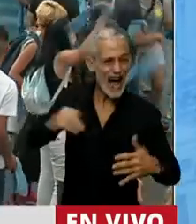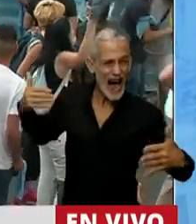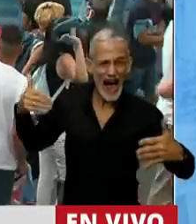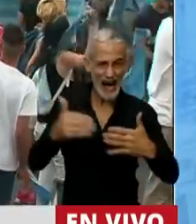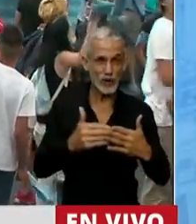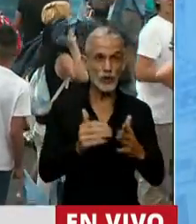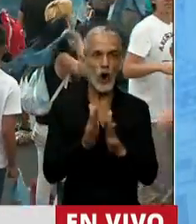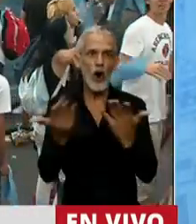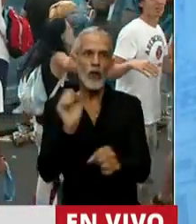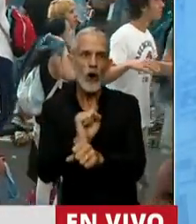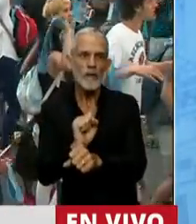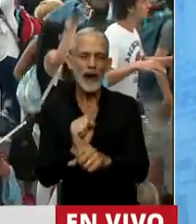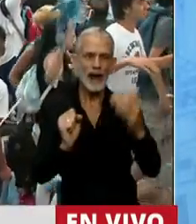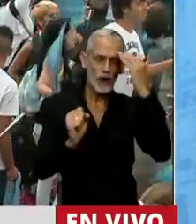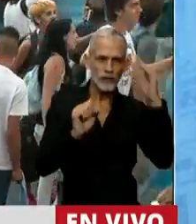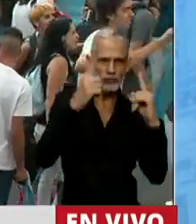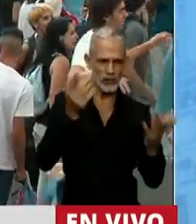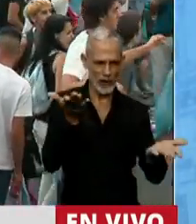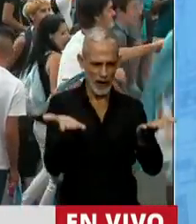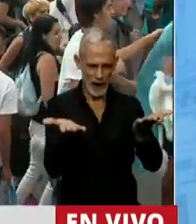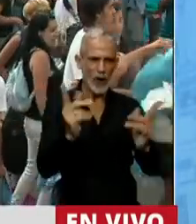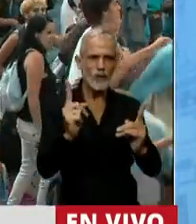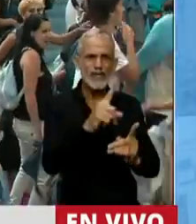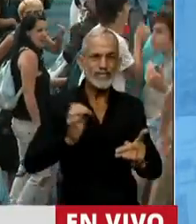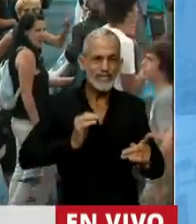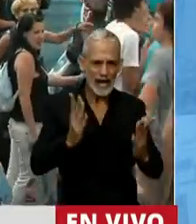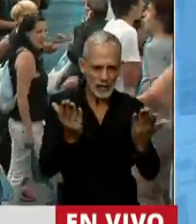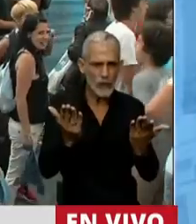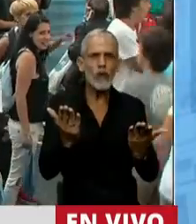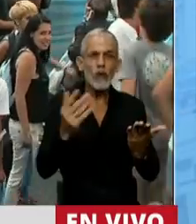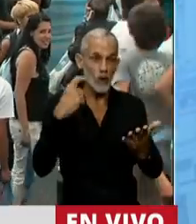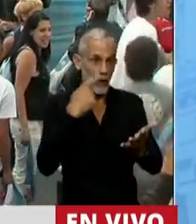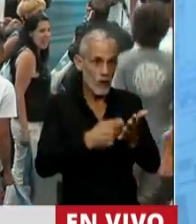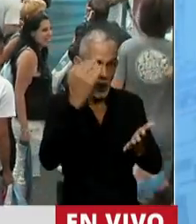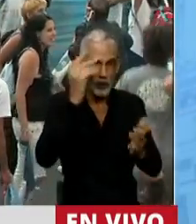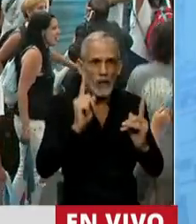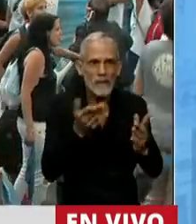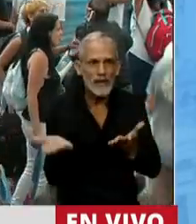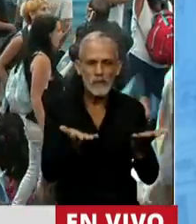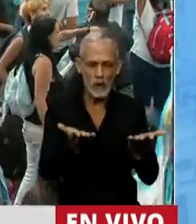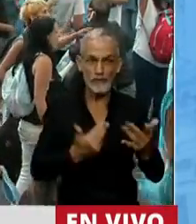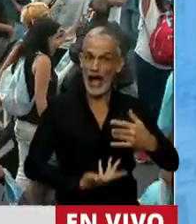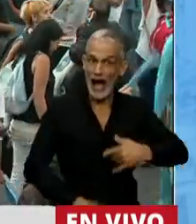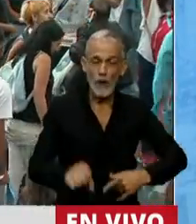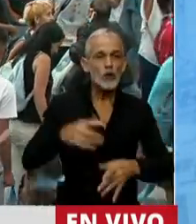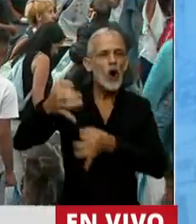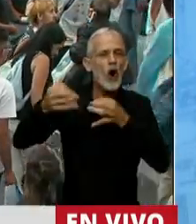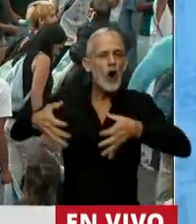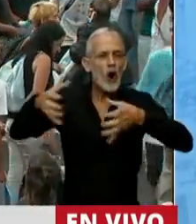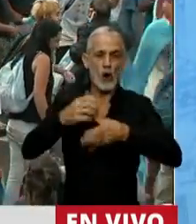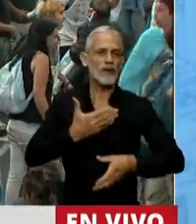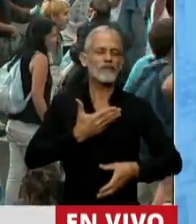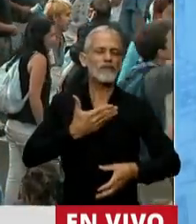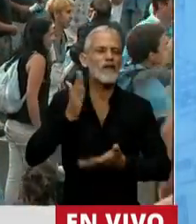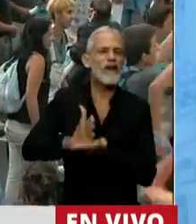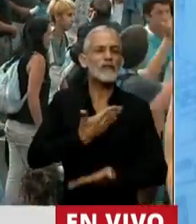nuestro Código Penal y nuestra Constitución Nacional. Si fuera inconstitucional el aborto, la Corte en fal tendría que haber